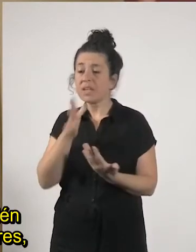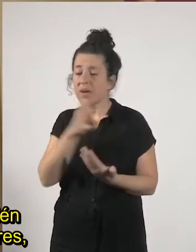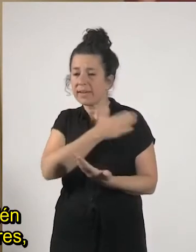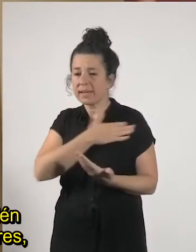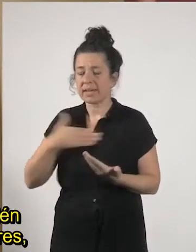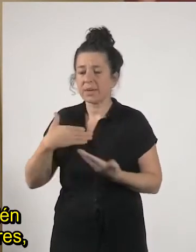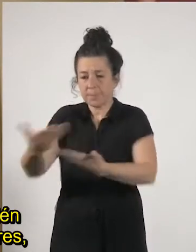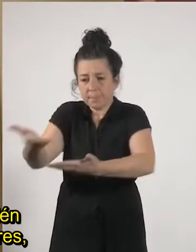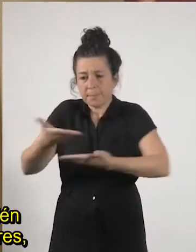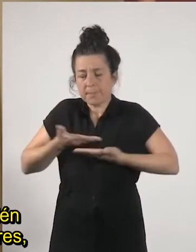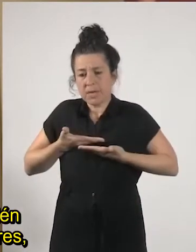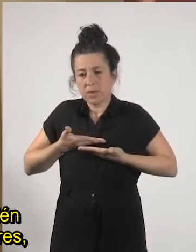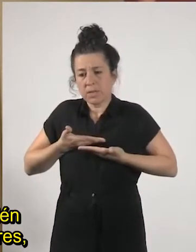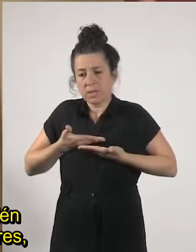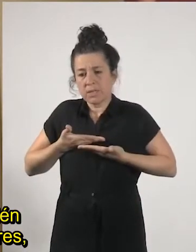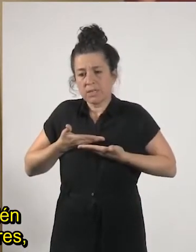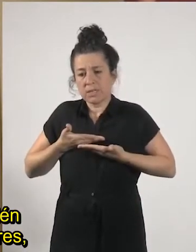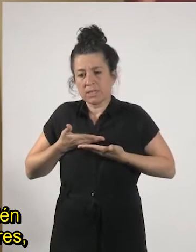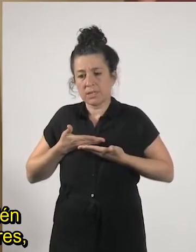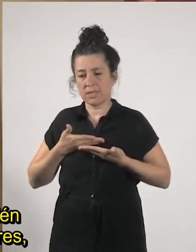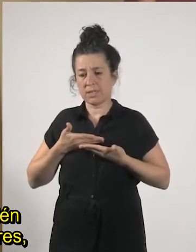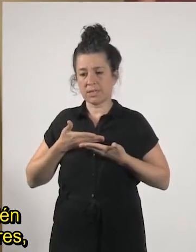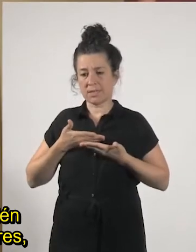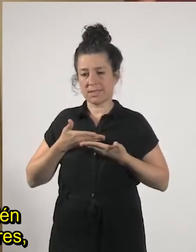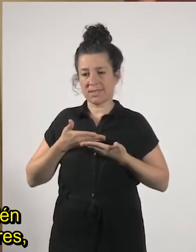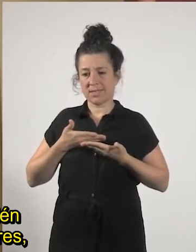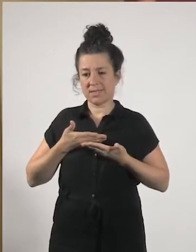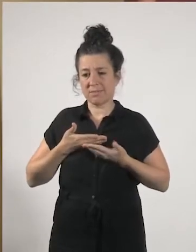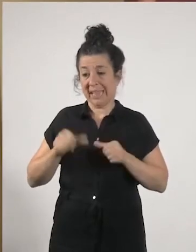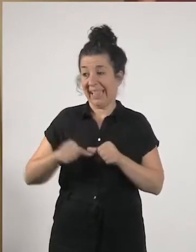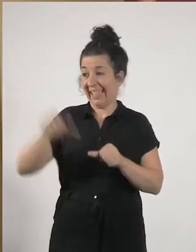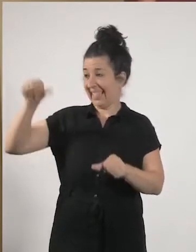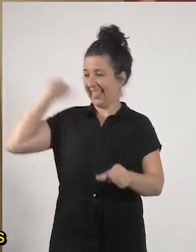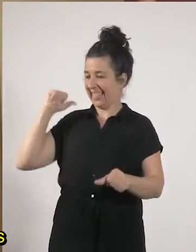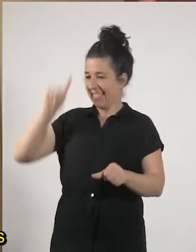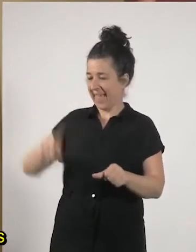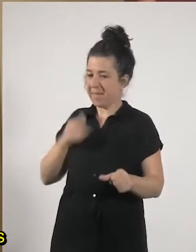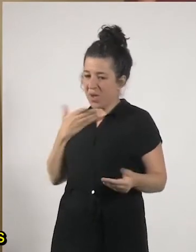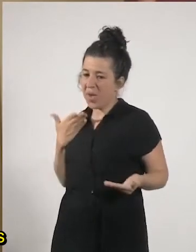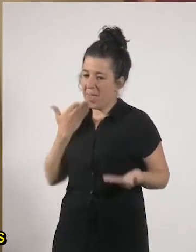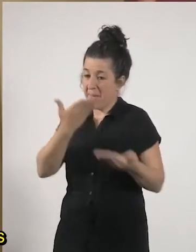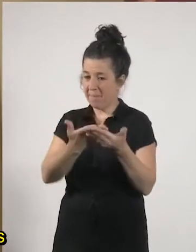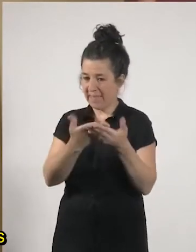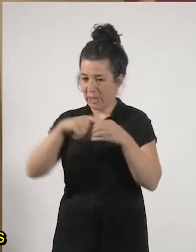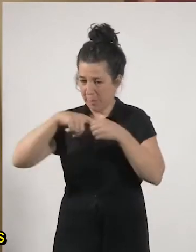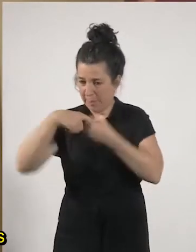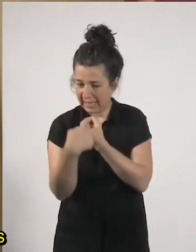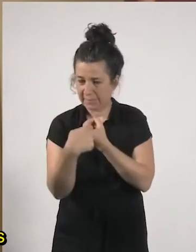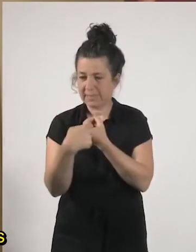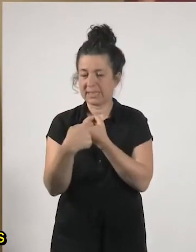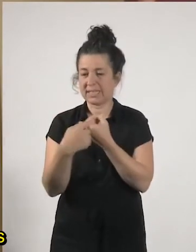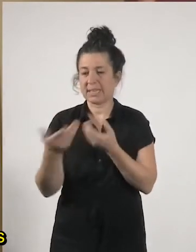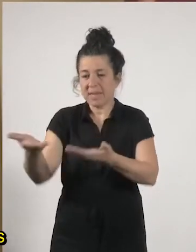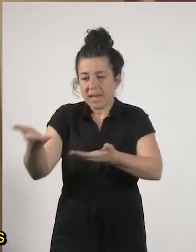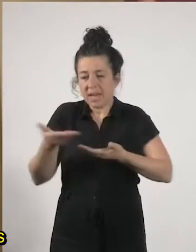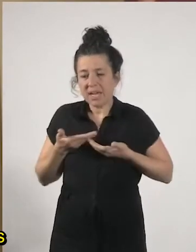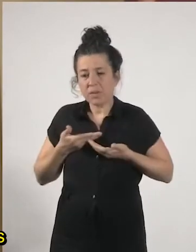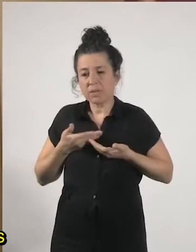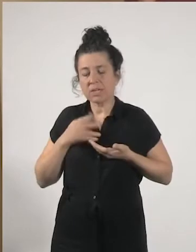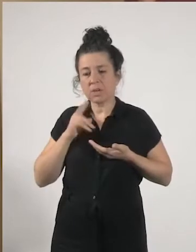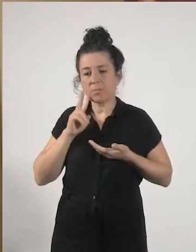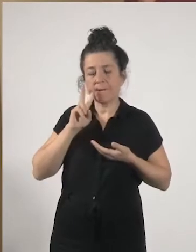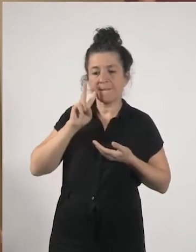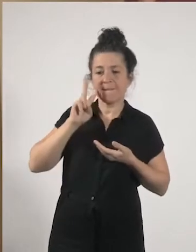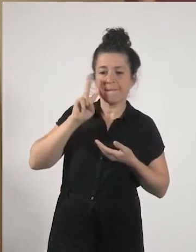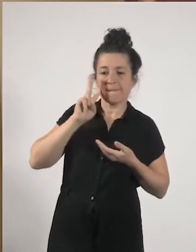que es algo que también he ido pidiendo en sesiones anteriores identificar algunas de las actuaciones